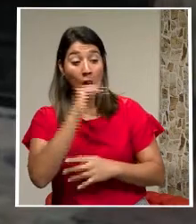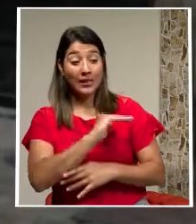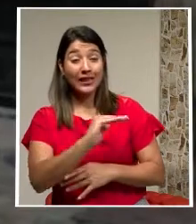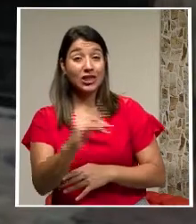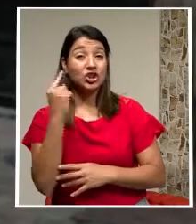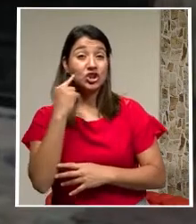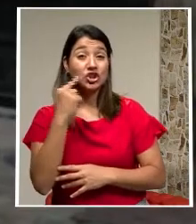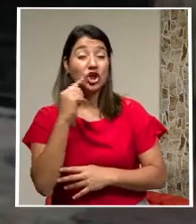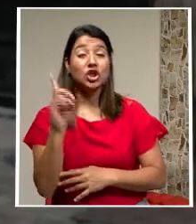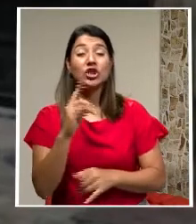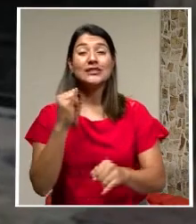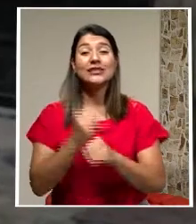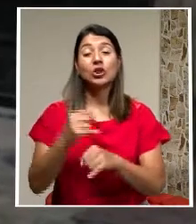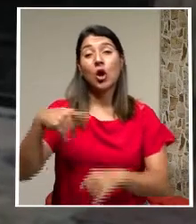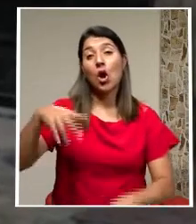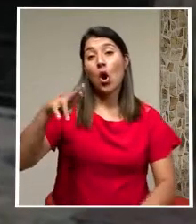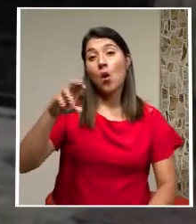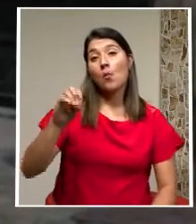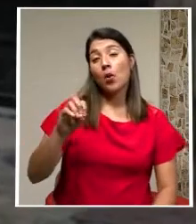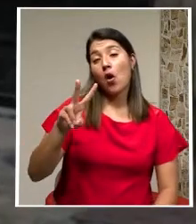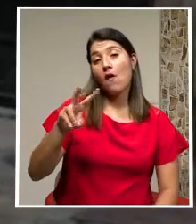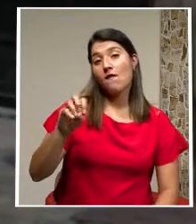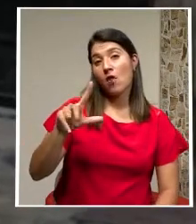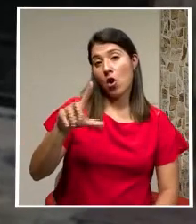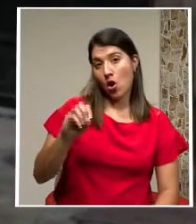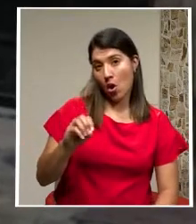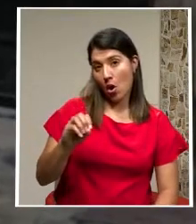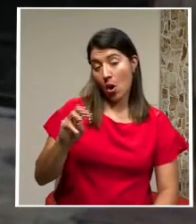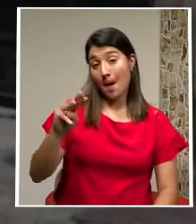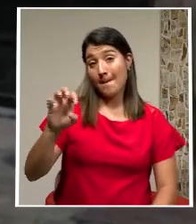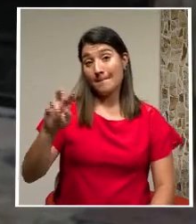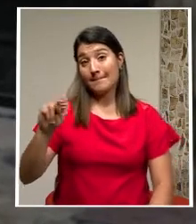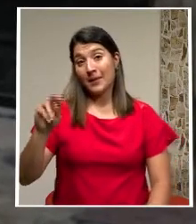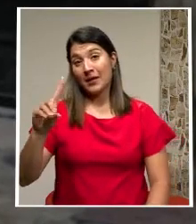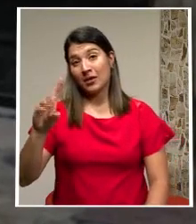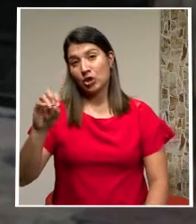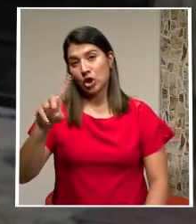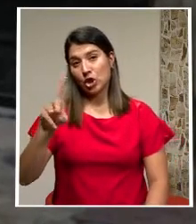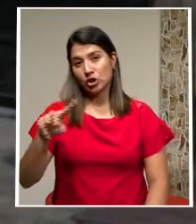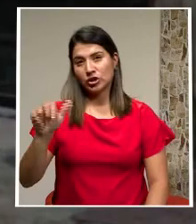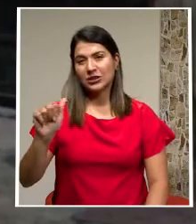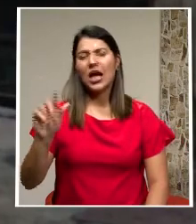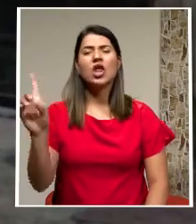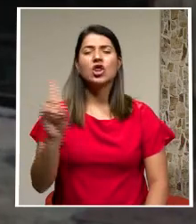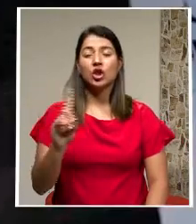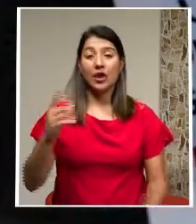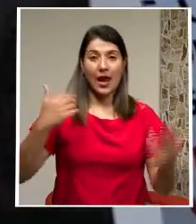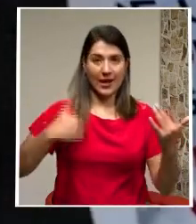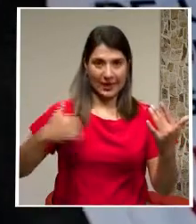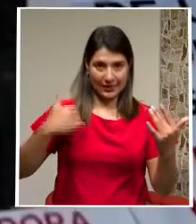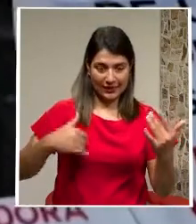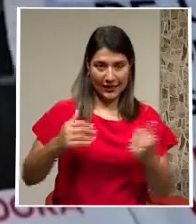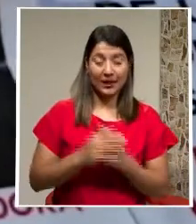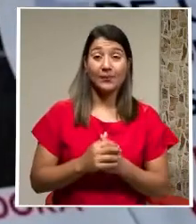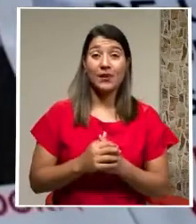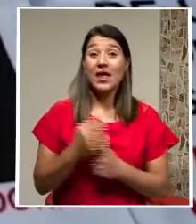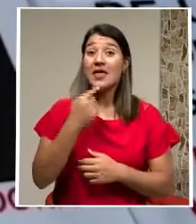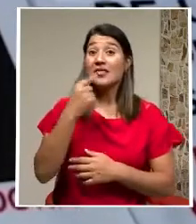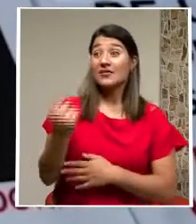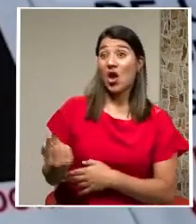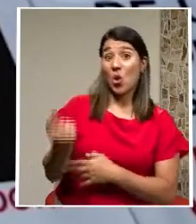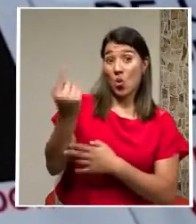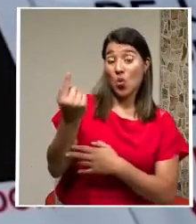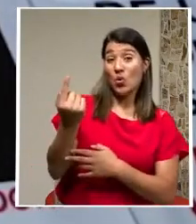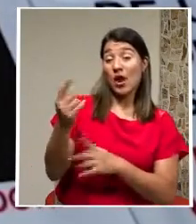el Instituto Próbolo De Mendoza En Argentina La decisión Se tomó a pedido De la defensa De las acusadas Que alegó Que una de ellas